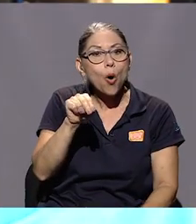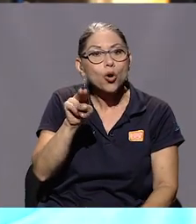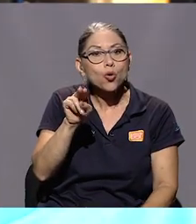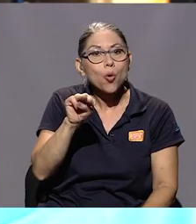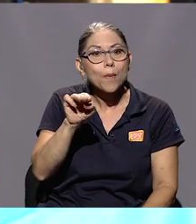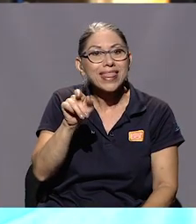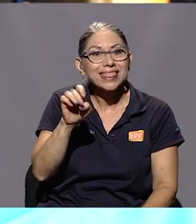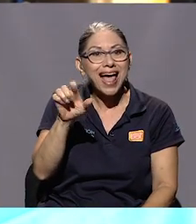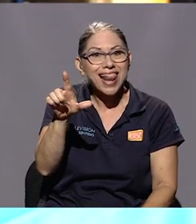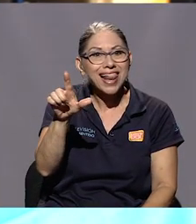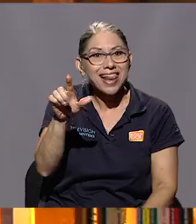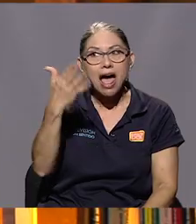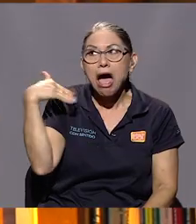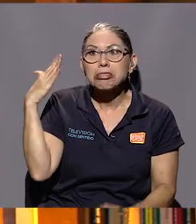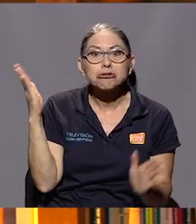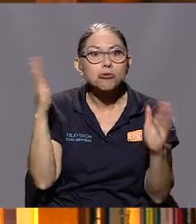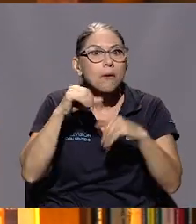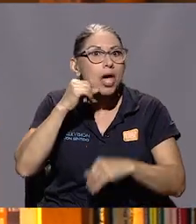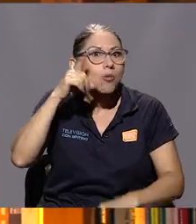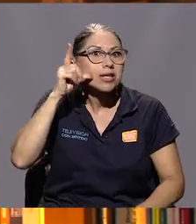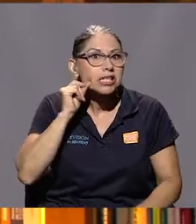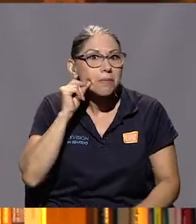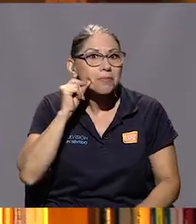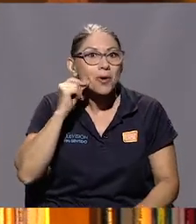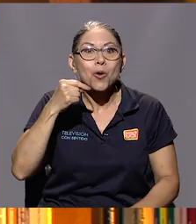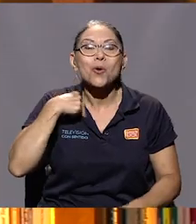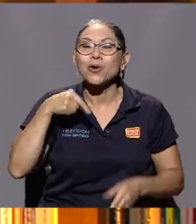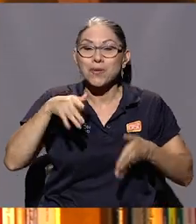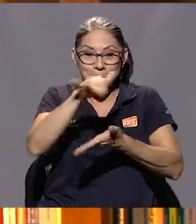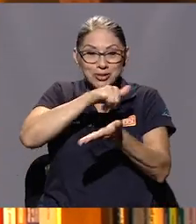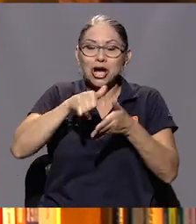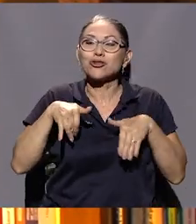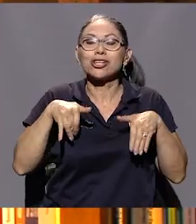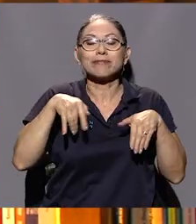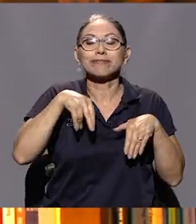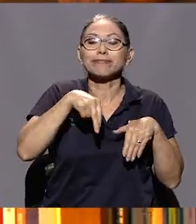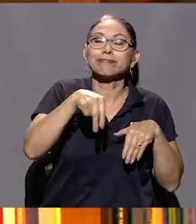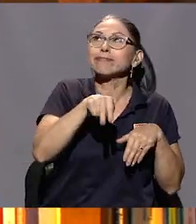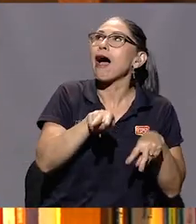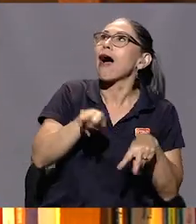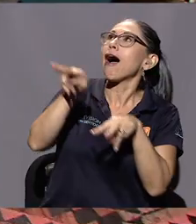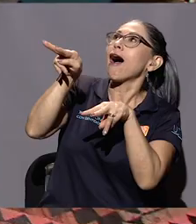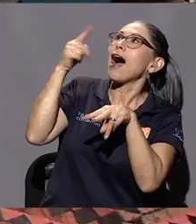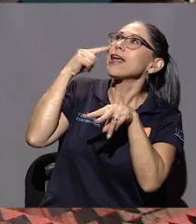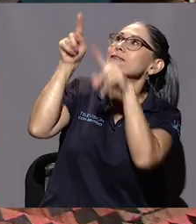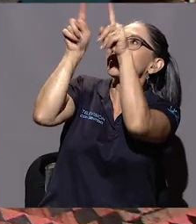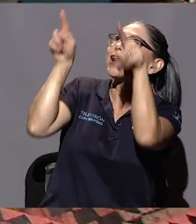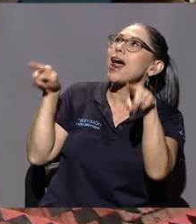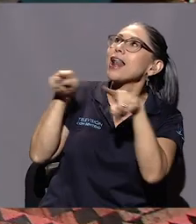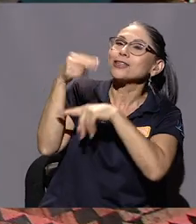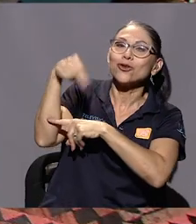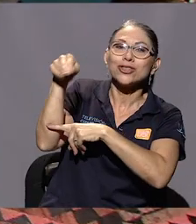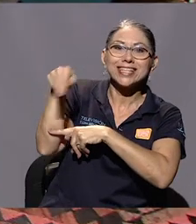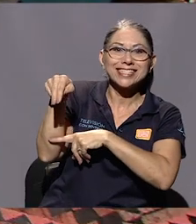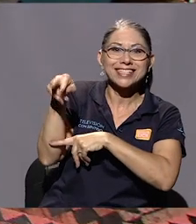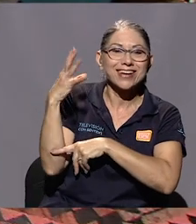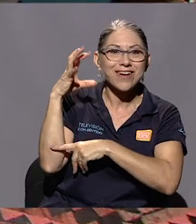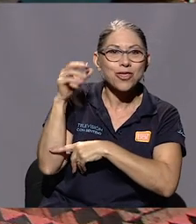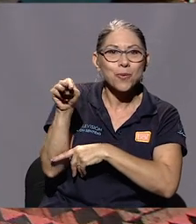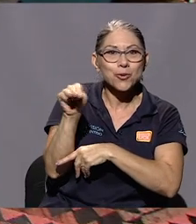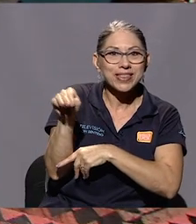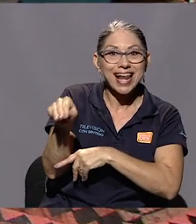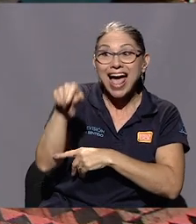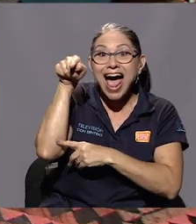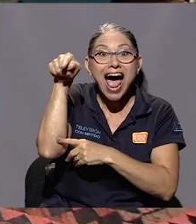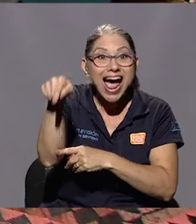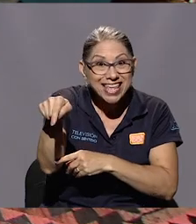Así es. Todavía era el tiempo que no había WhatsApp ni nada. Uno iba a ver las noticias de la pizarra de Radio Monumental. En esa esquina se pidió el permiso y se hizo un